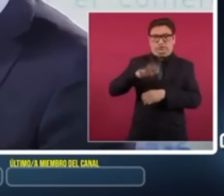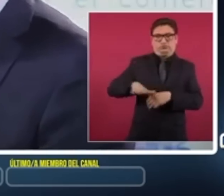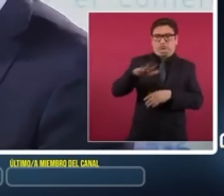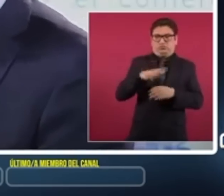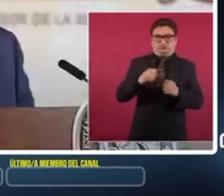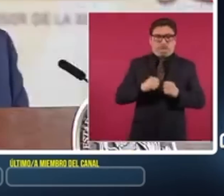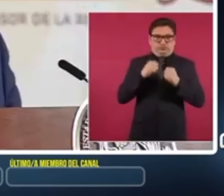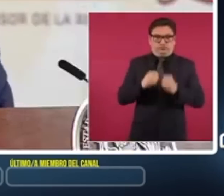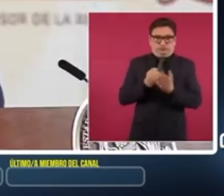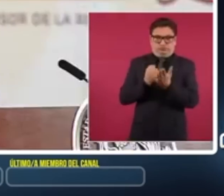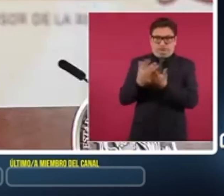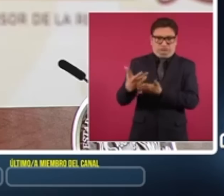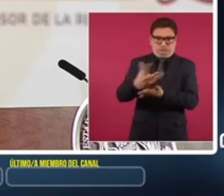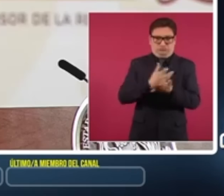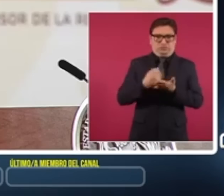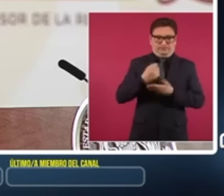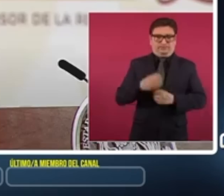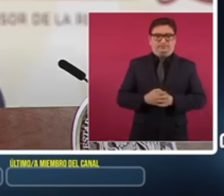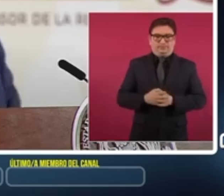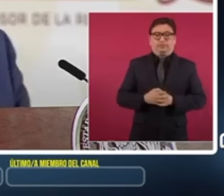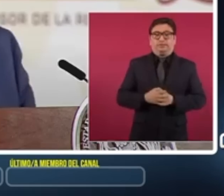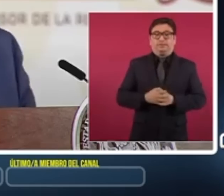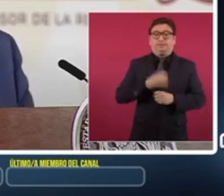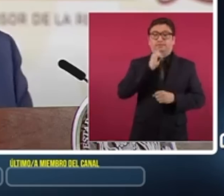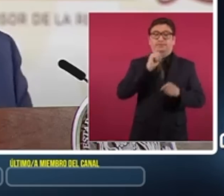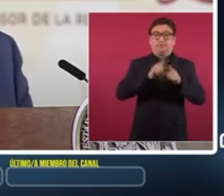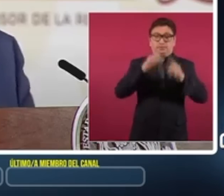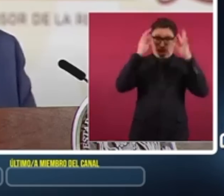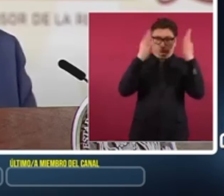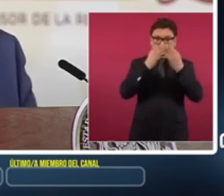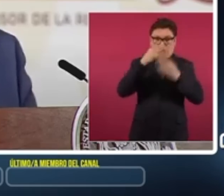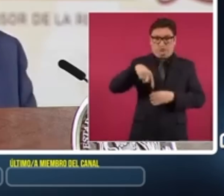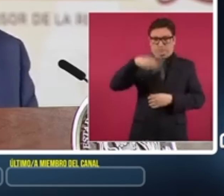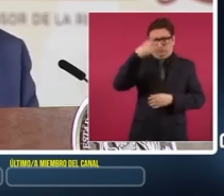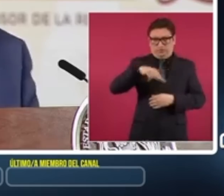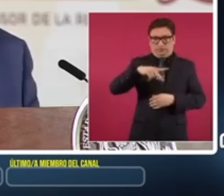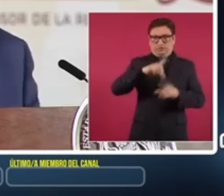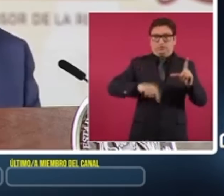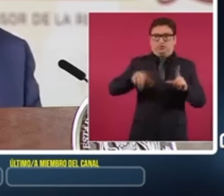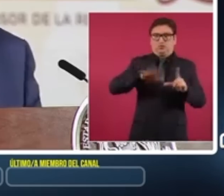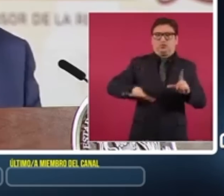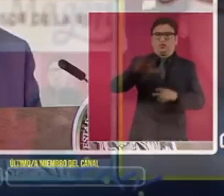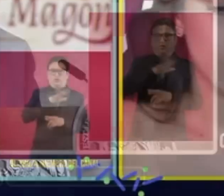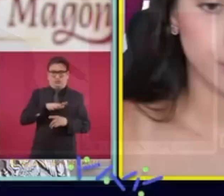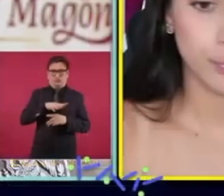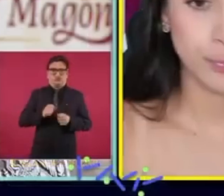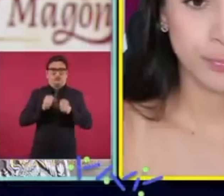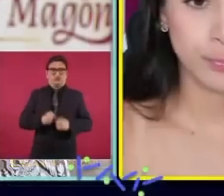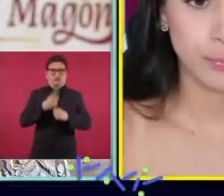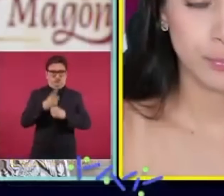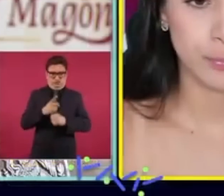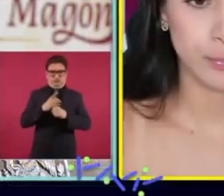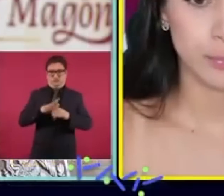y aumentar la recaudación. También cabe destacar que en las aduanas de México se realizan labores de seguridad nacional